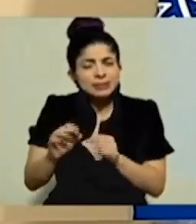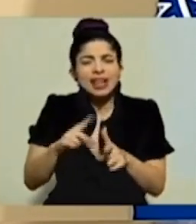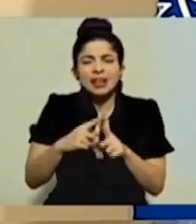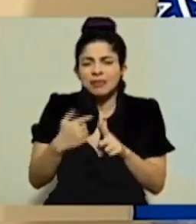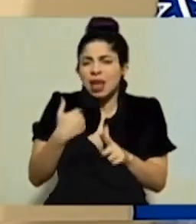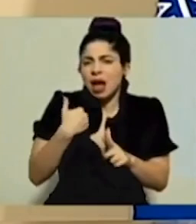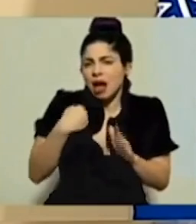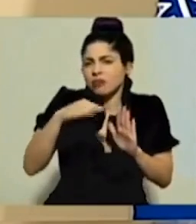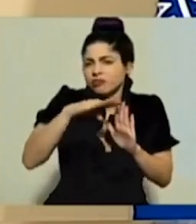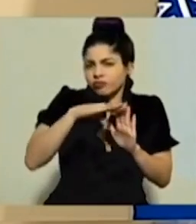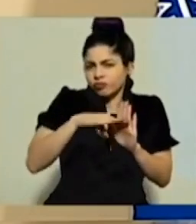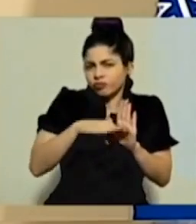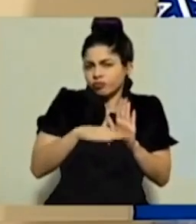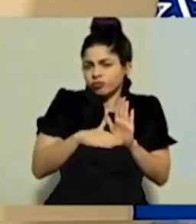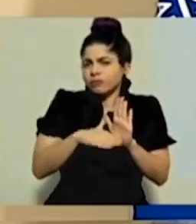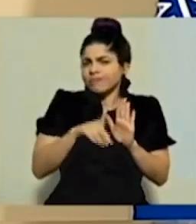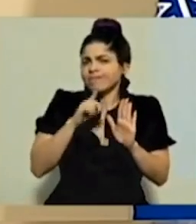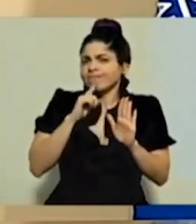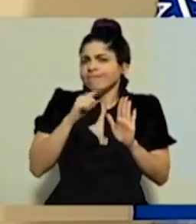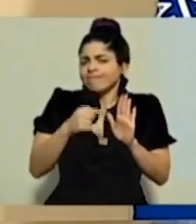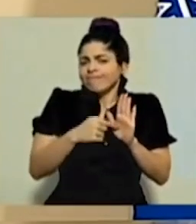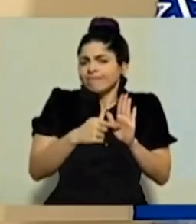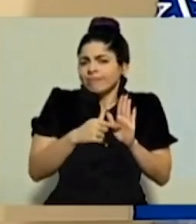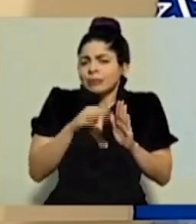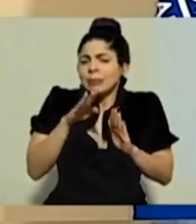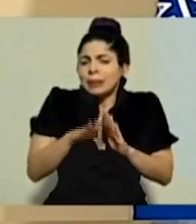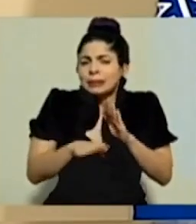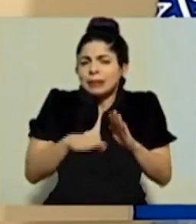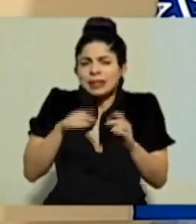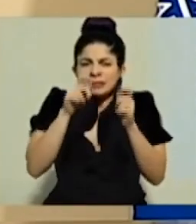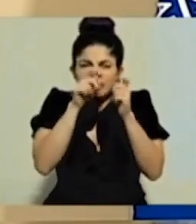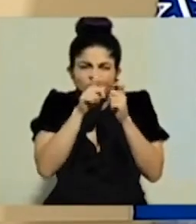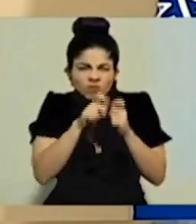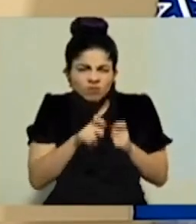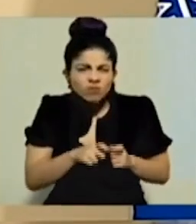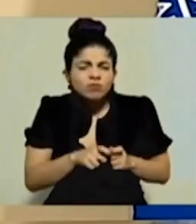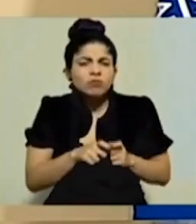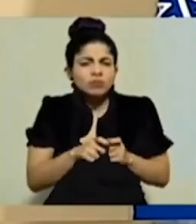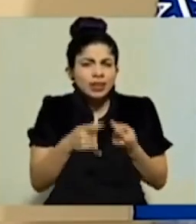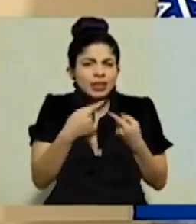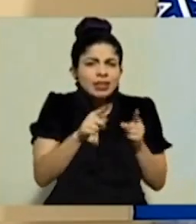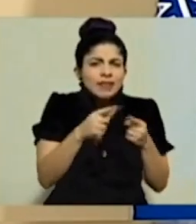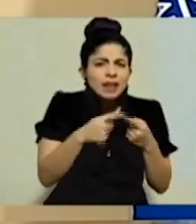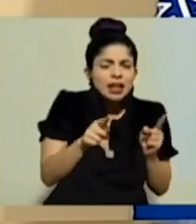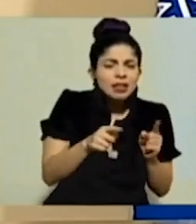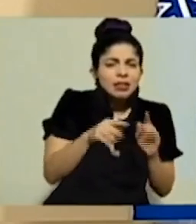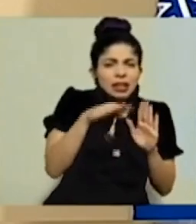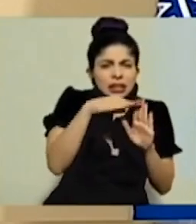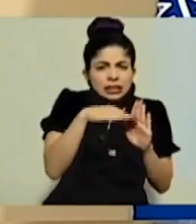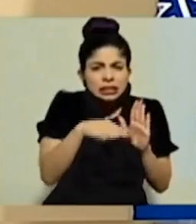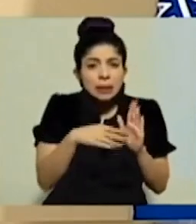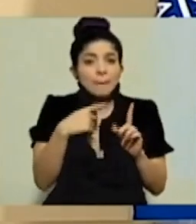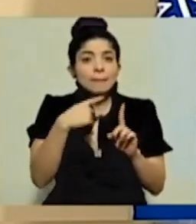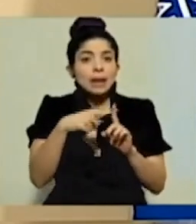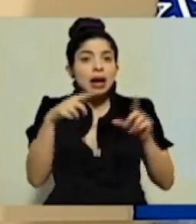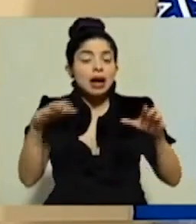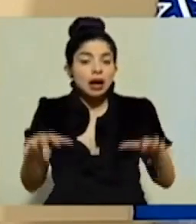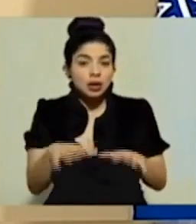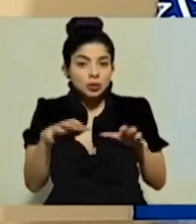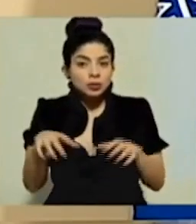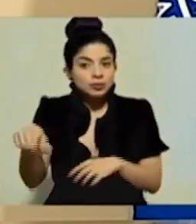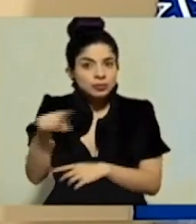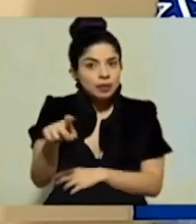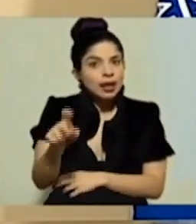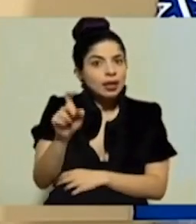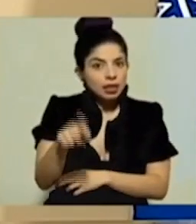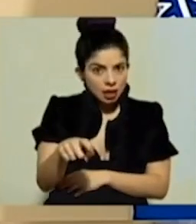Entonces, hay una serie, es un protocolo bastante detallado de los diferentes elementos y de las diferentes acciones que